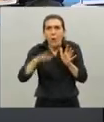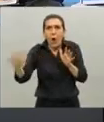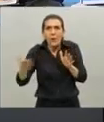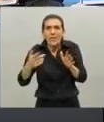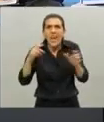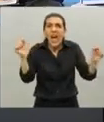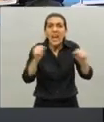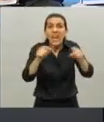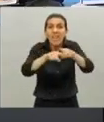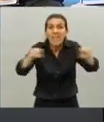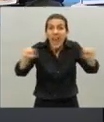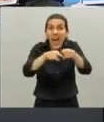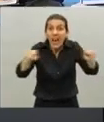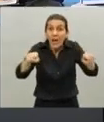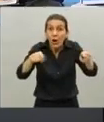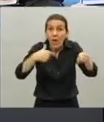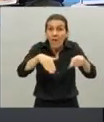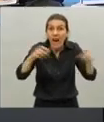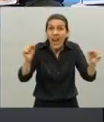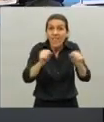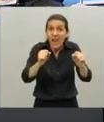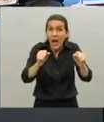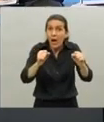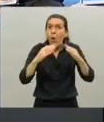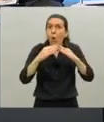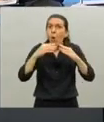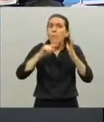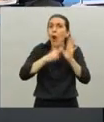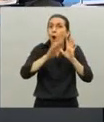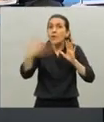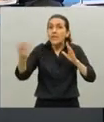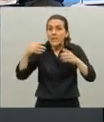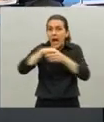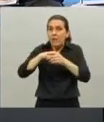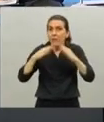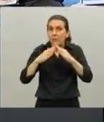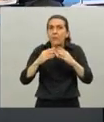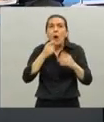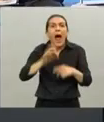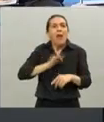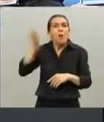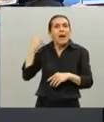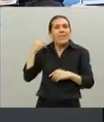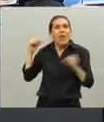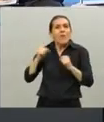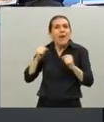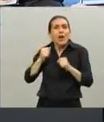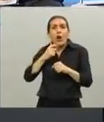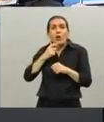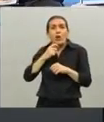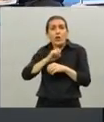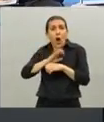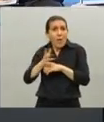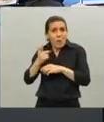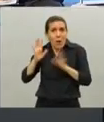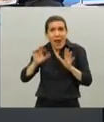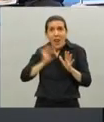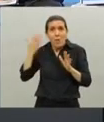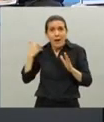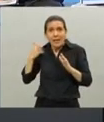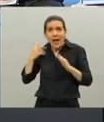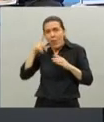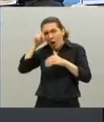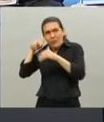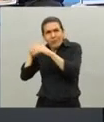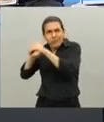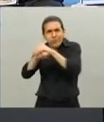la cuarentena la vamos a tener que continuar en la provincia de Buenos Aires porque si el año pasado estuvieron colapsadas sin coronavirus quiere decir que este año aunque